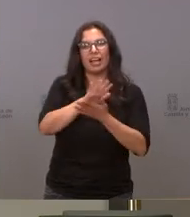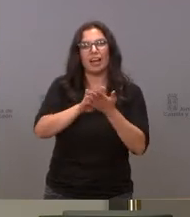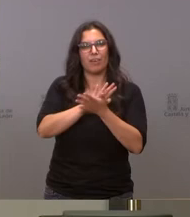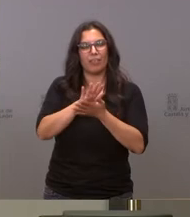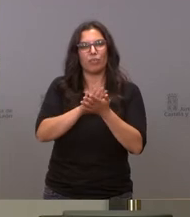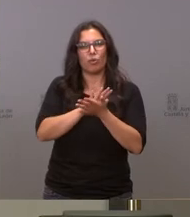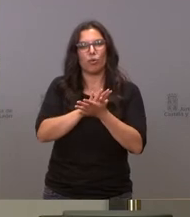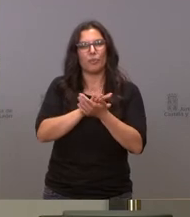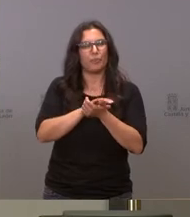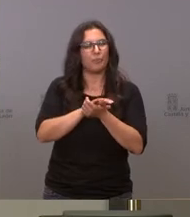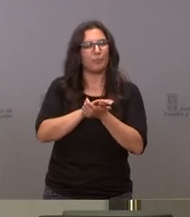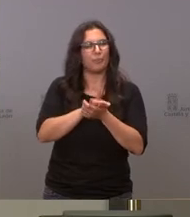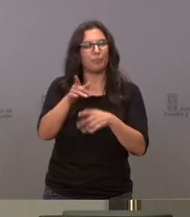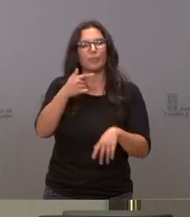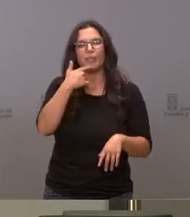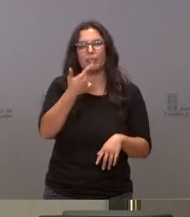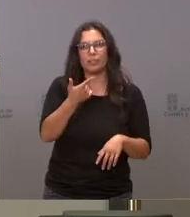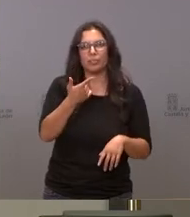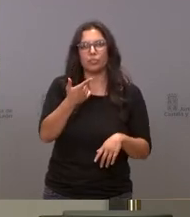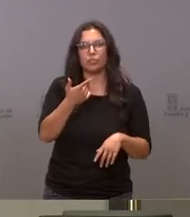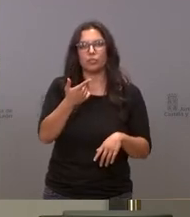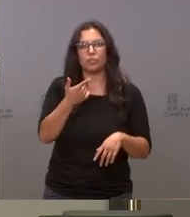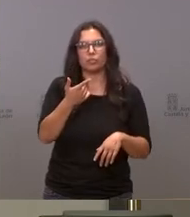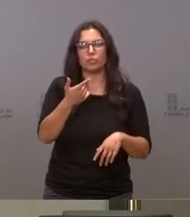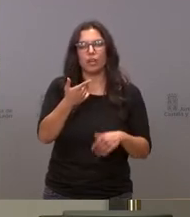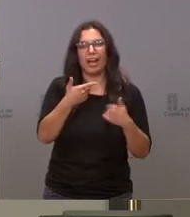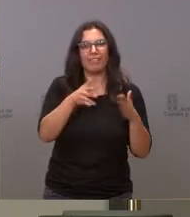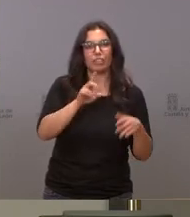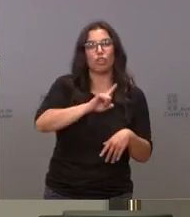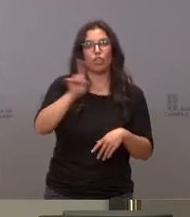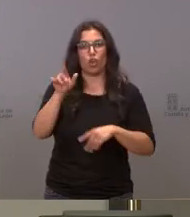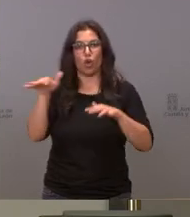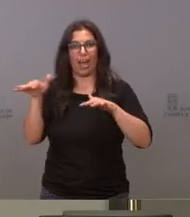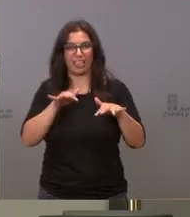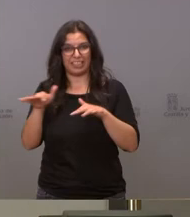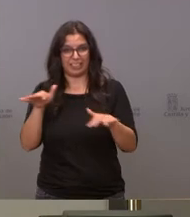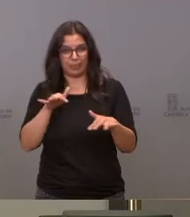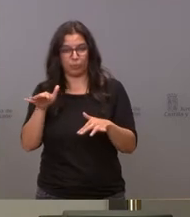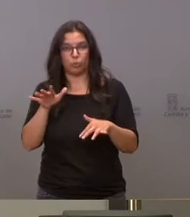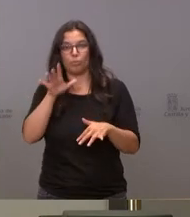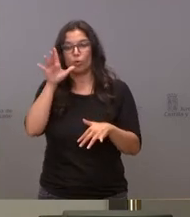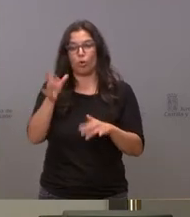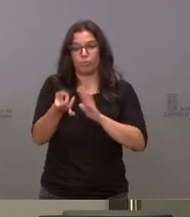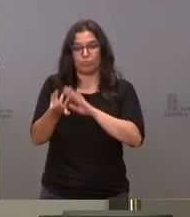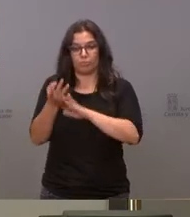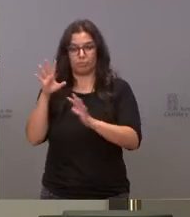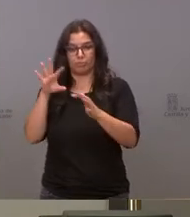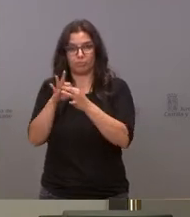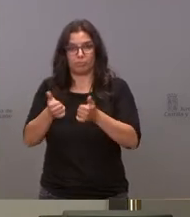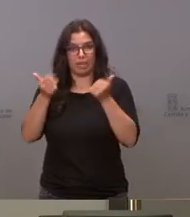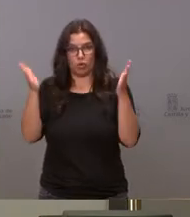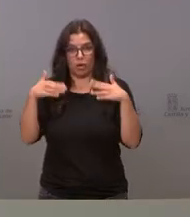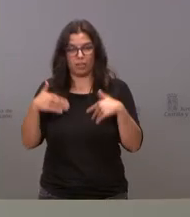usted ha dicho abiertos no activos porque no se han manifestado nuevos casos que dependan de esos brotes